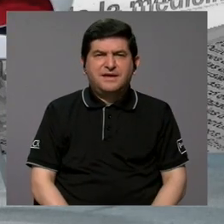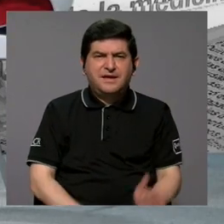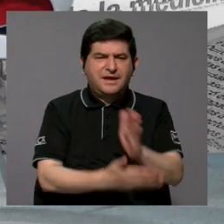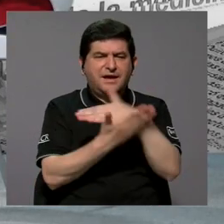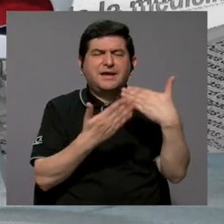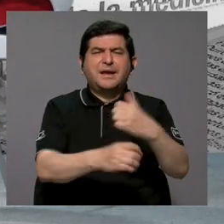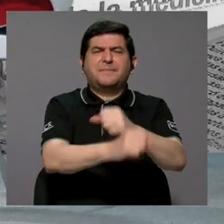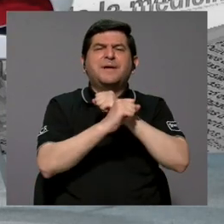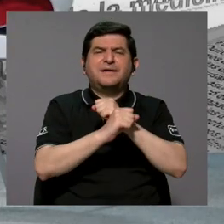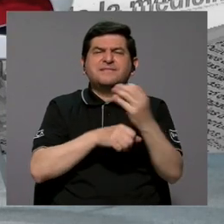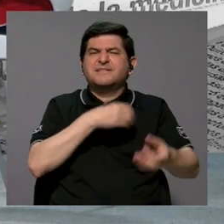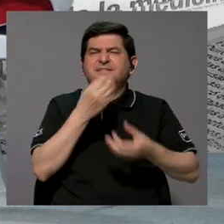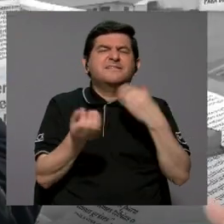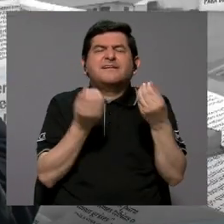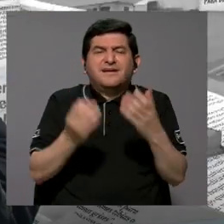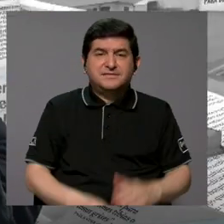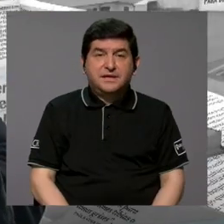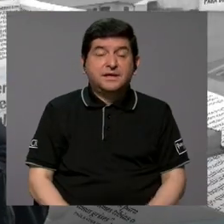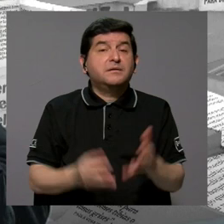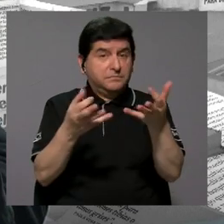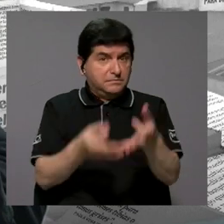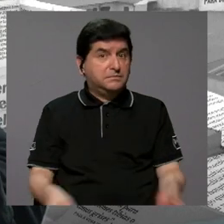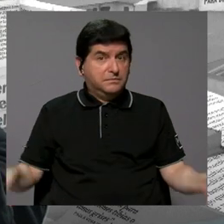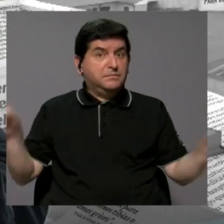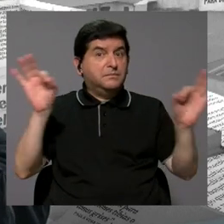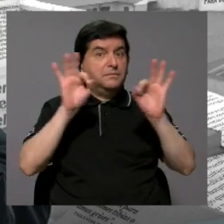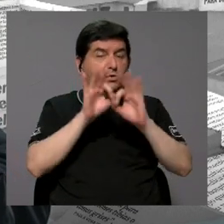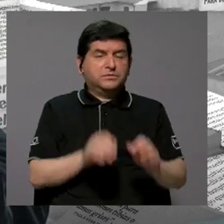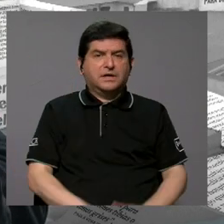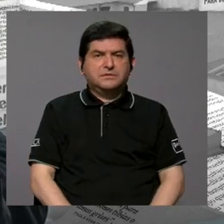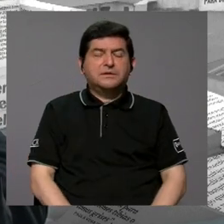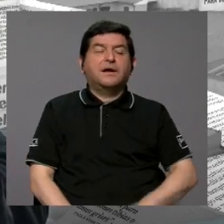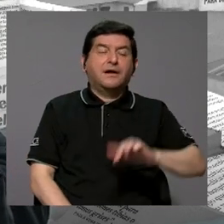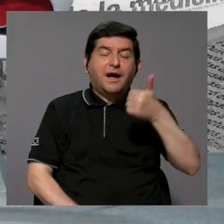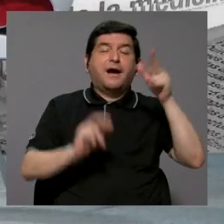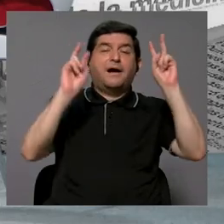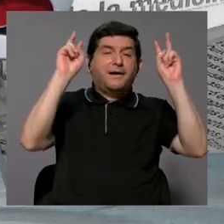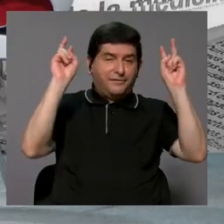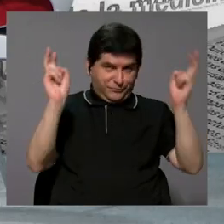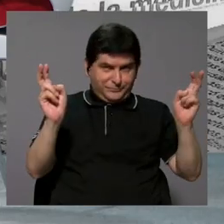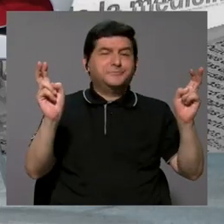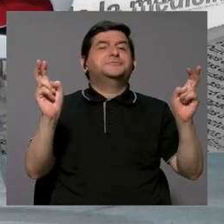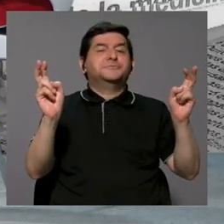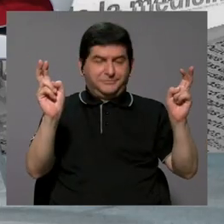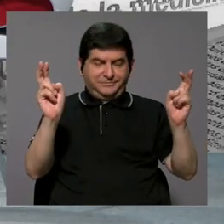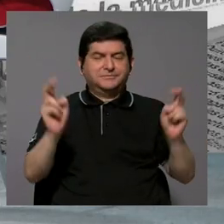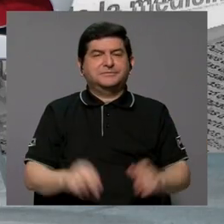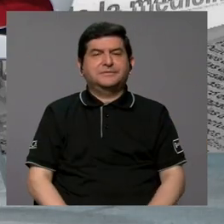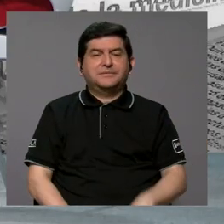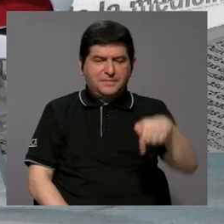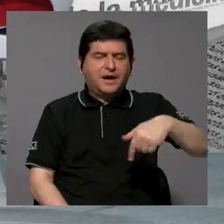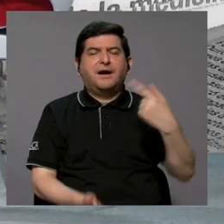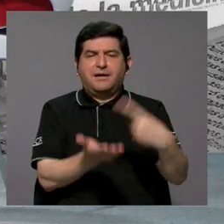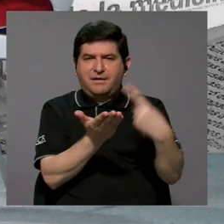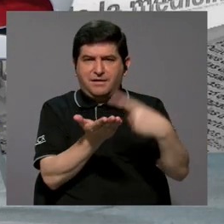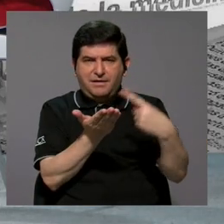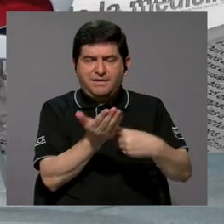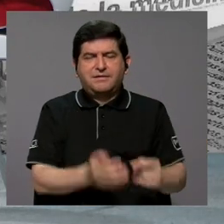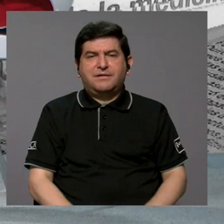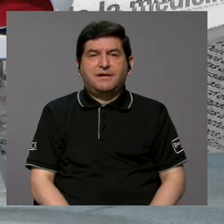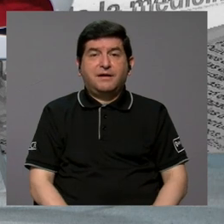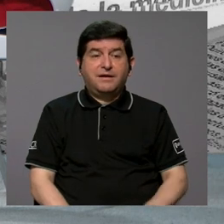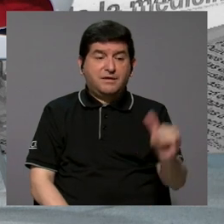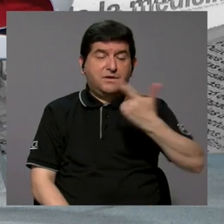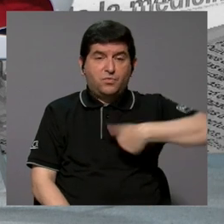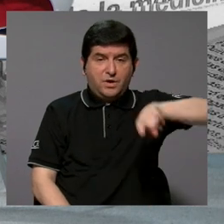en la parte de seguridad, que es también súper importante? Correcto. Eso es otro tema que también lo traemos sobre la mesa en esas